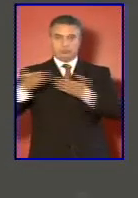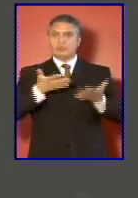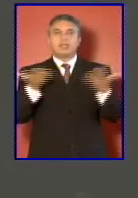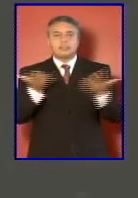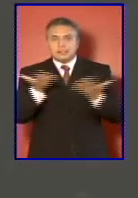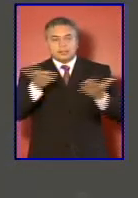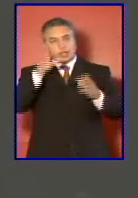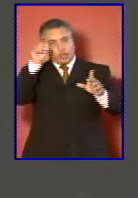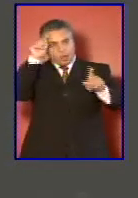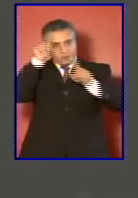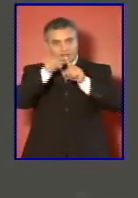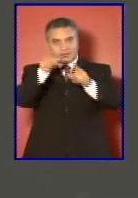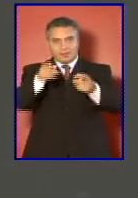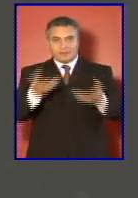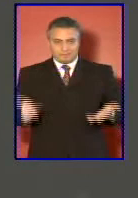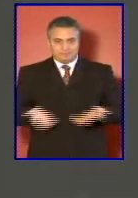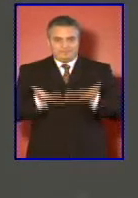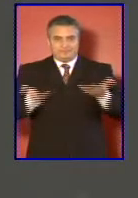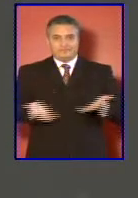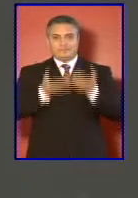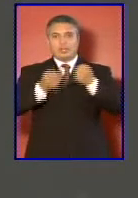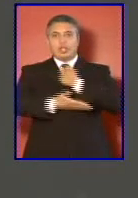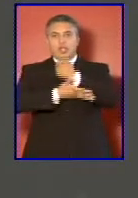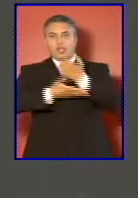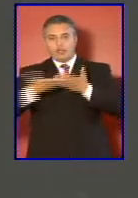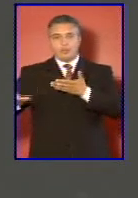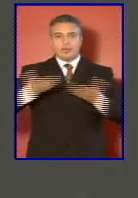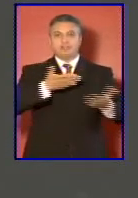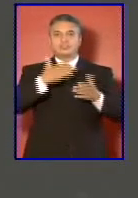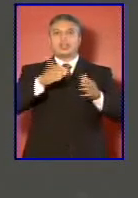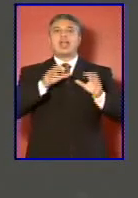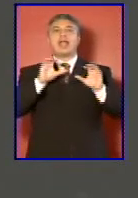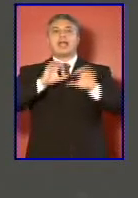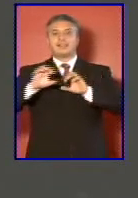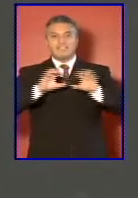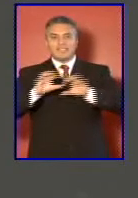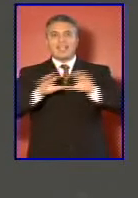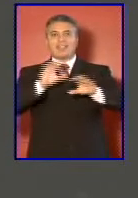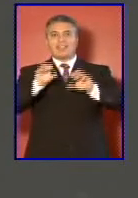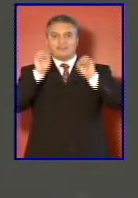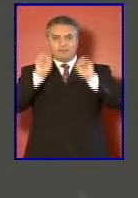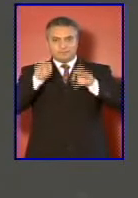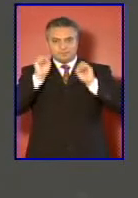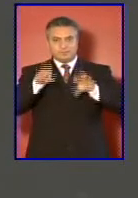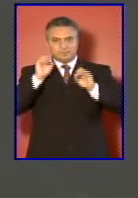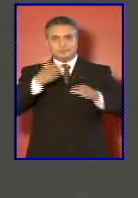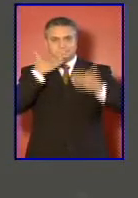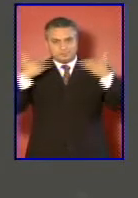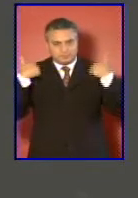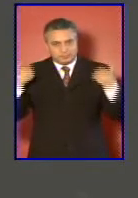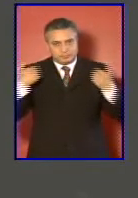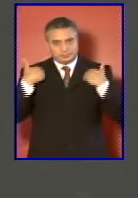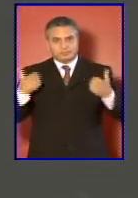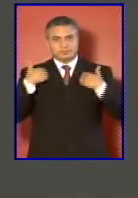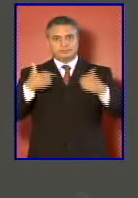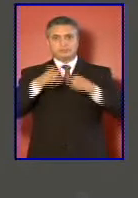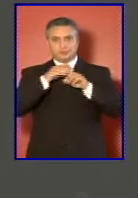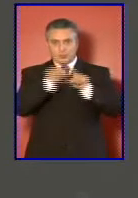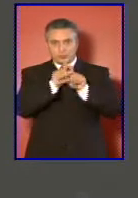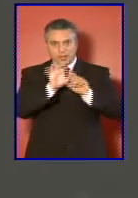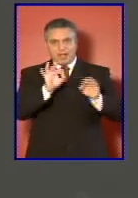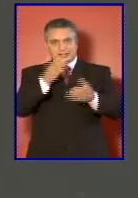fortalecer la cooperación mediante actividades de formación capacitación entrenamiento asesoración